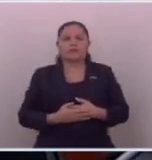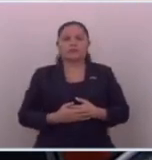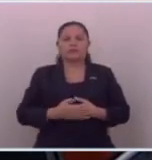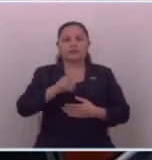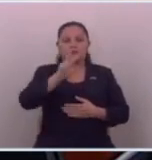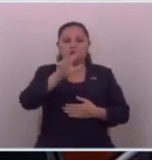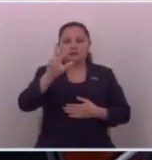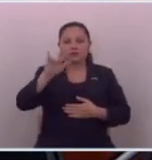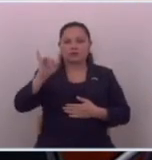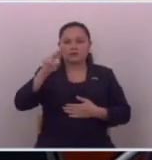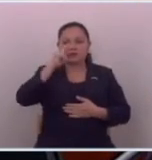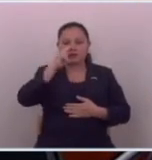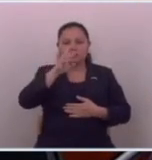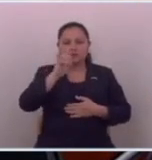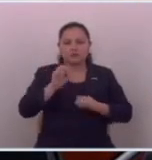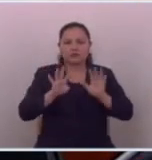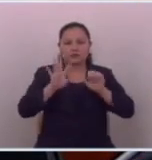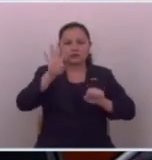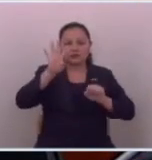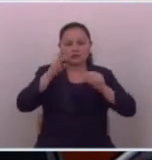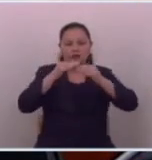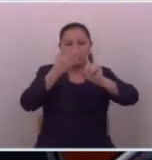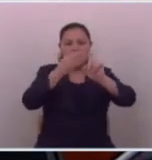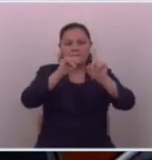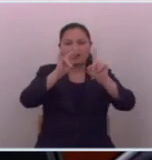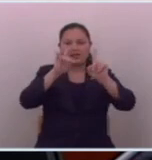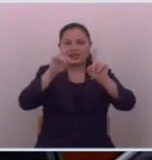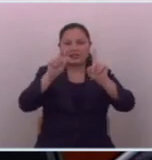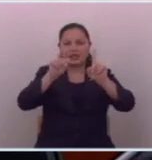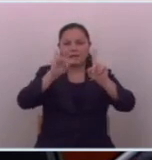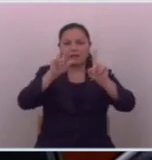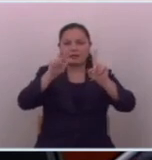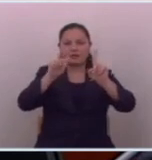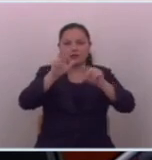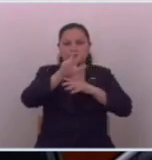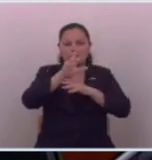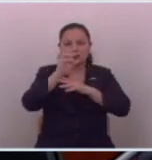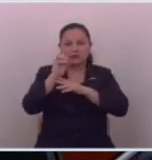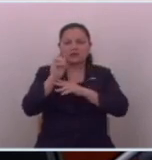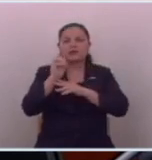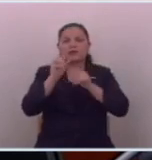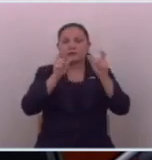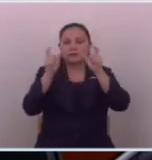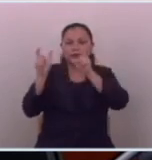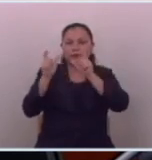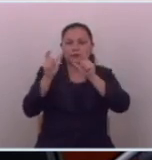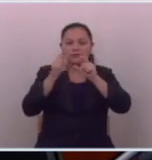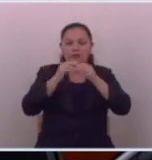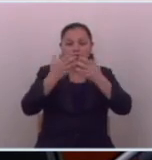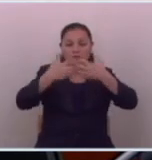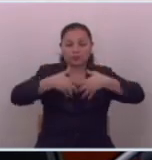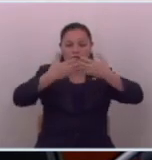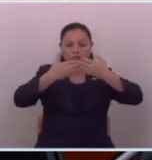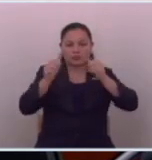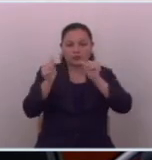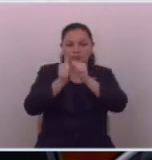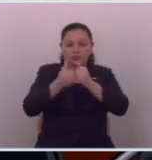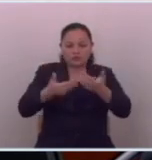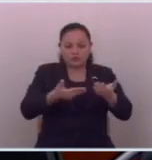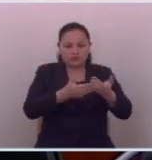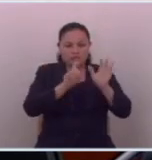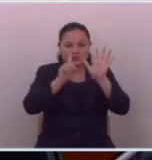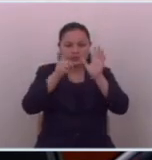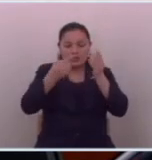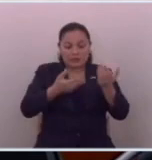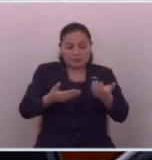23 de junio del 2014 melida antonia amaya de 30 años productora de home news asesinada junto a su hijo de